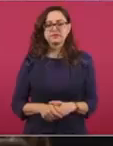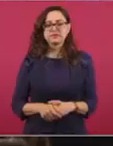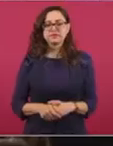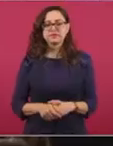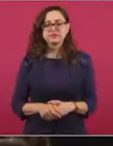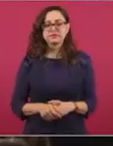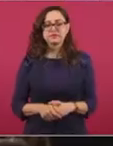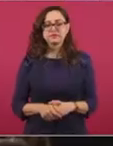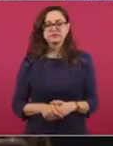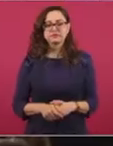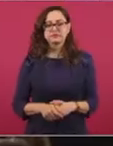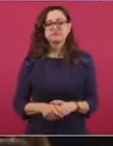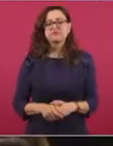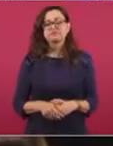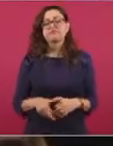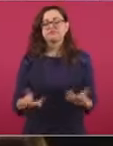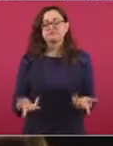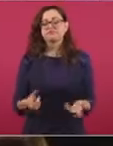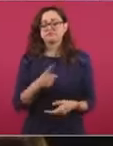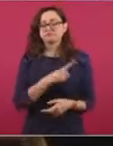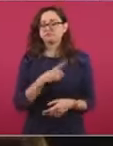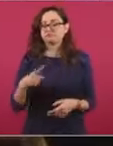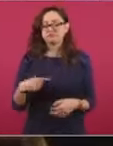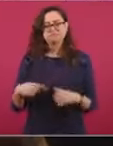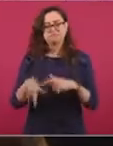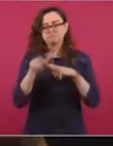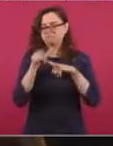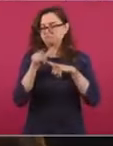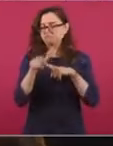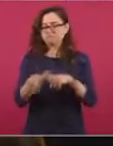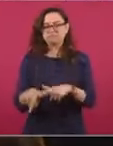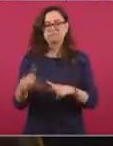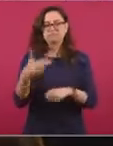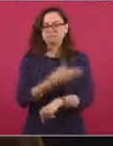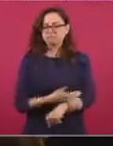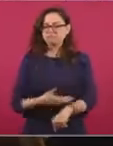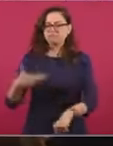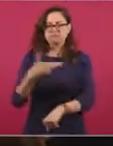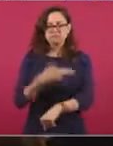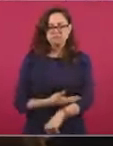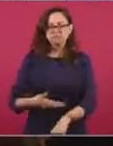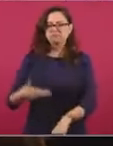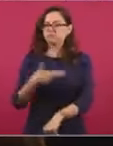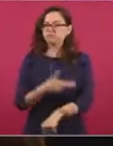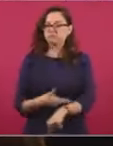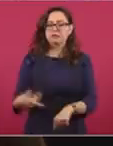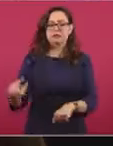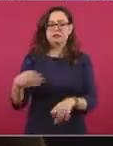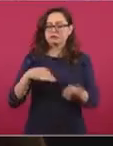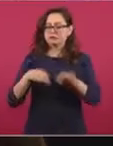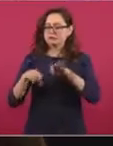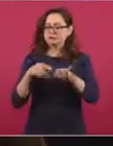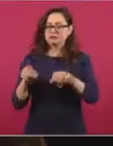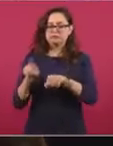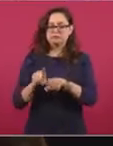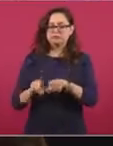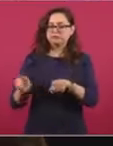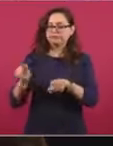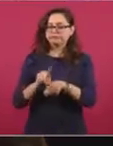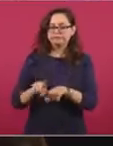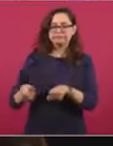Se va a continuar, como ya lo citó la coordinadora, el trabajo es constante, la extracción de agua,